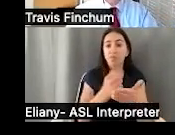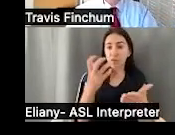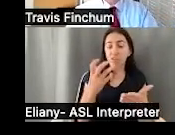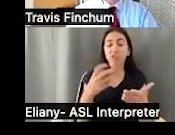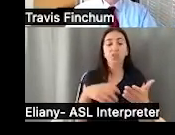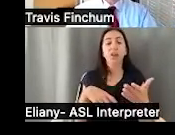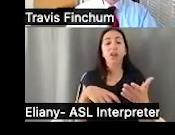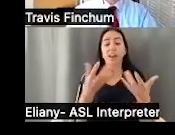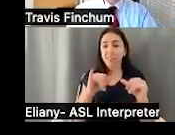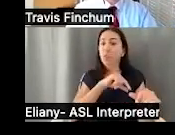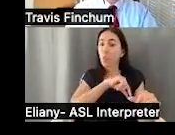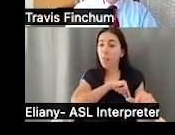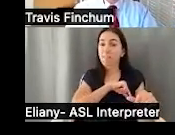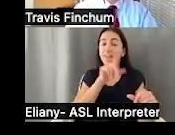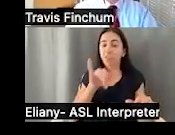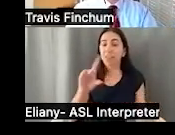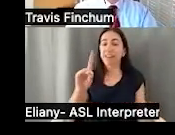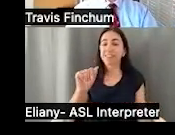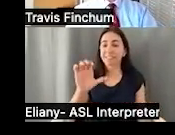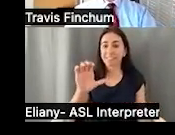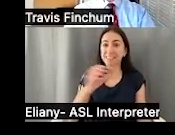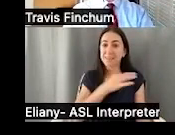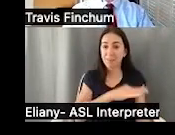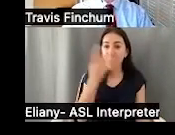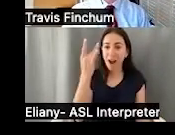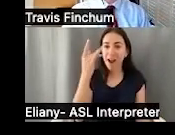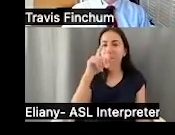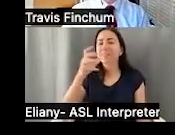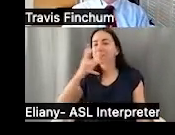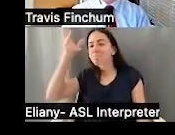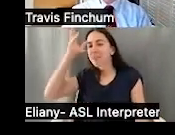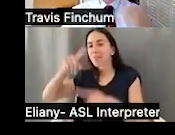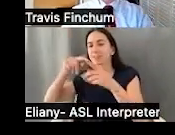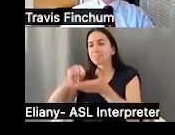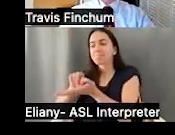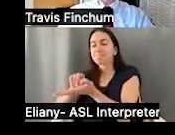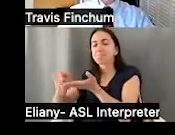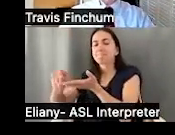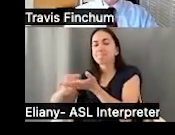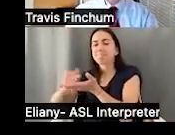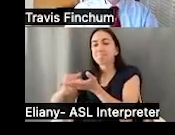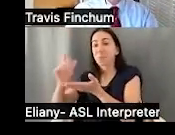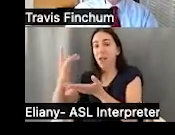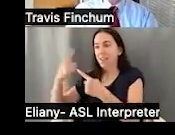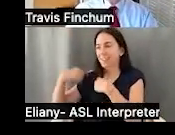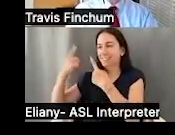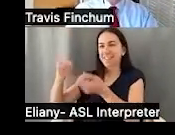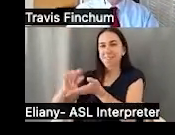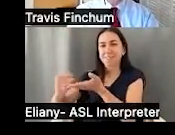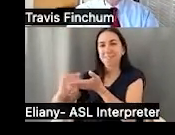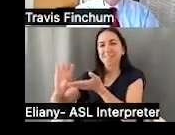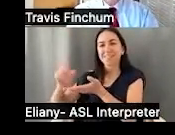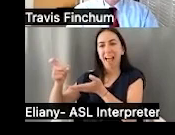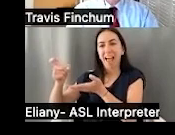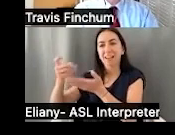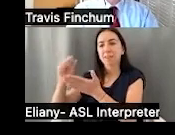bancaria y todavía puedes calificar para el beneficio porque el padre o el madre lo han pagado. Lo pagamos cuando pagamos nuestros